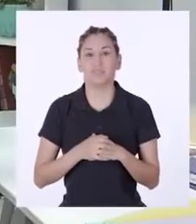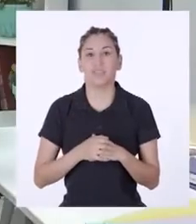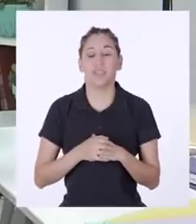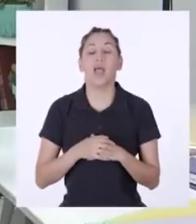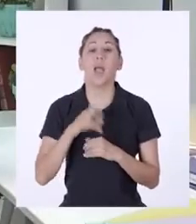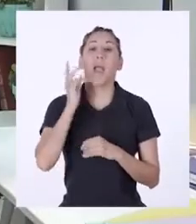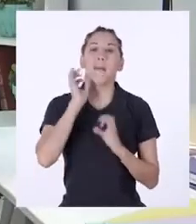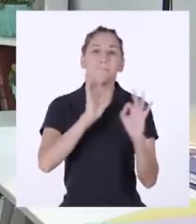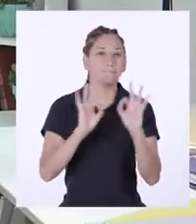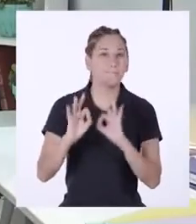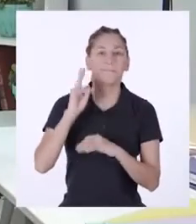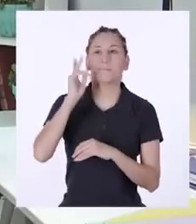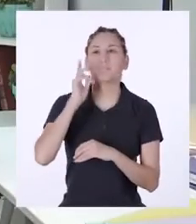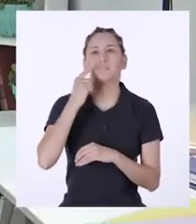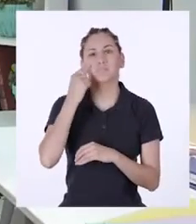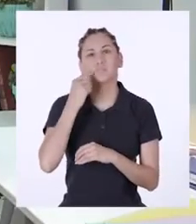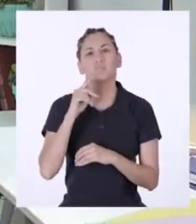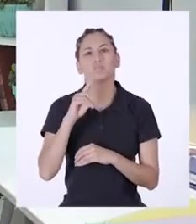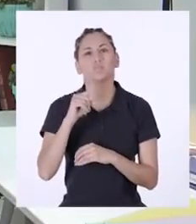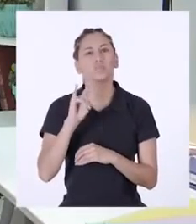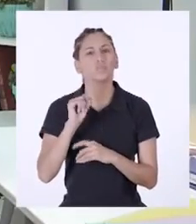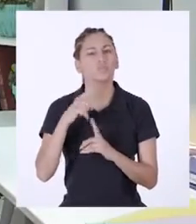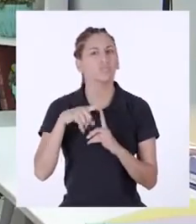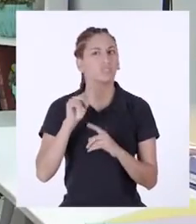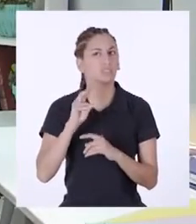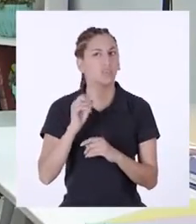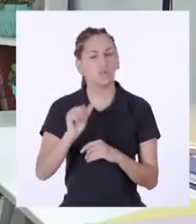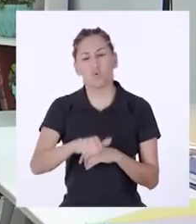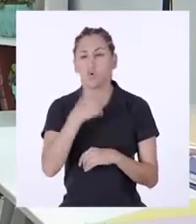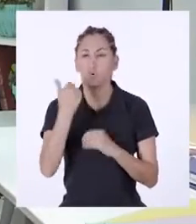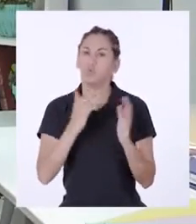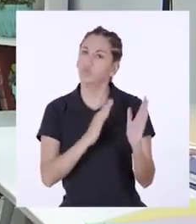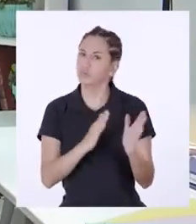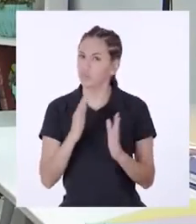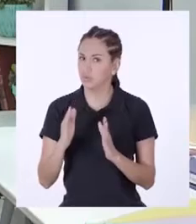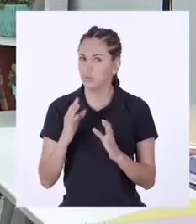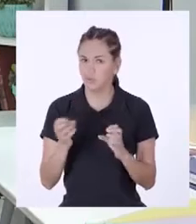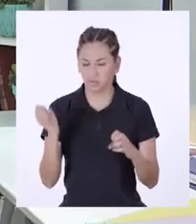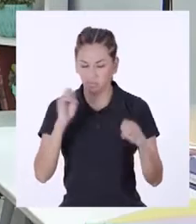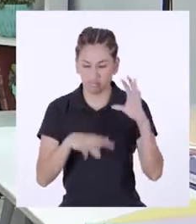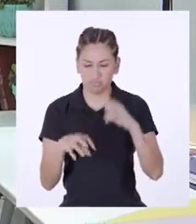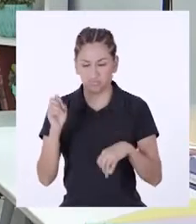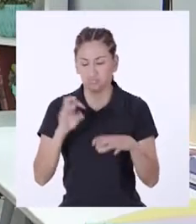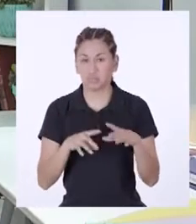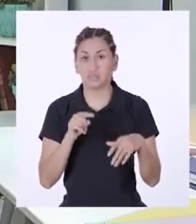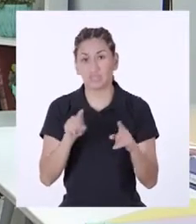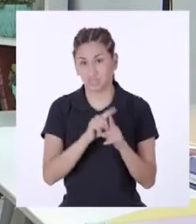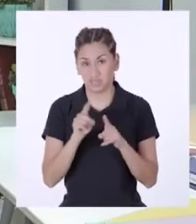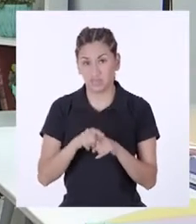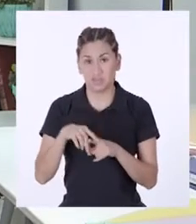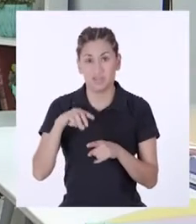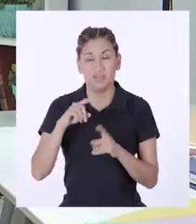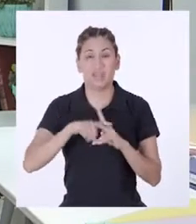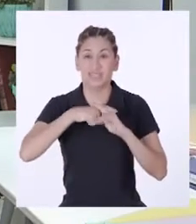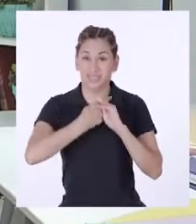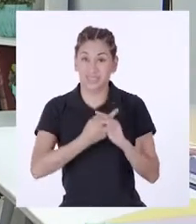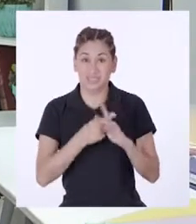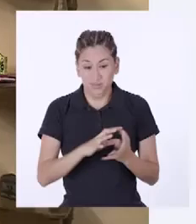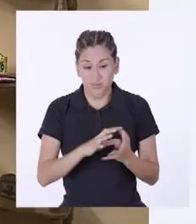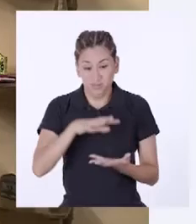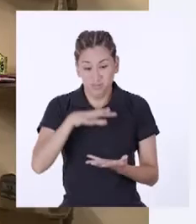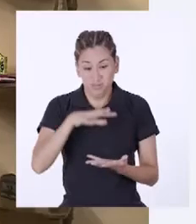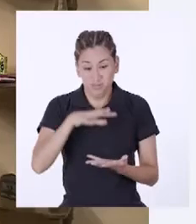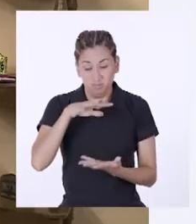Profesor Gustavo, otra pregunta. ¿En el proceso de descomposición se mantiene constante la masa inicial de la